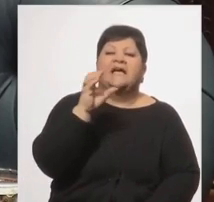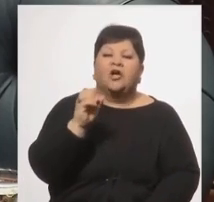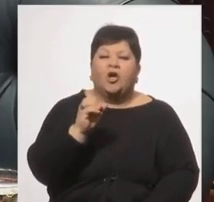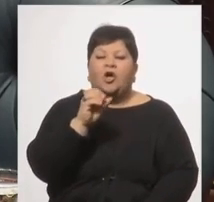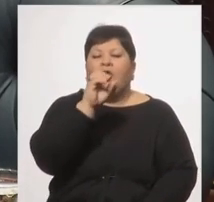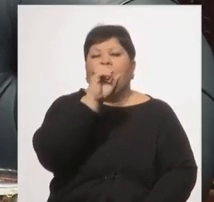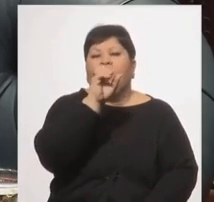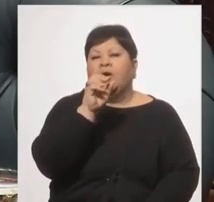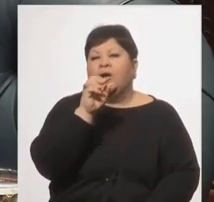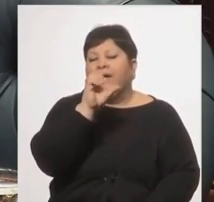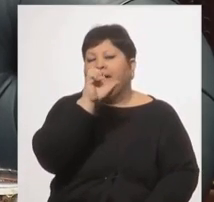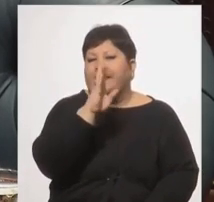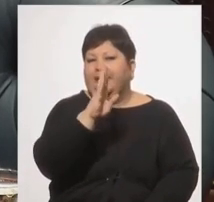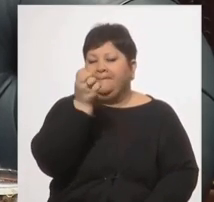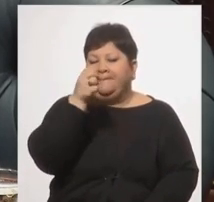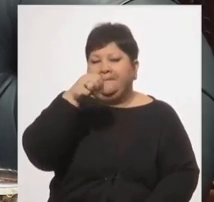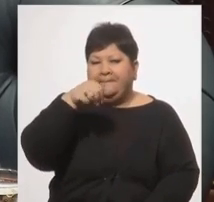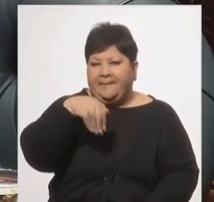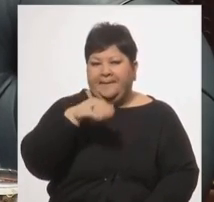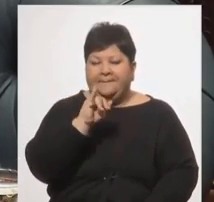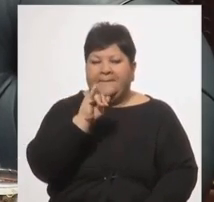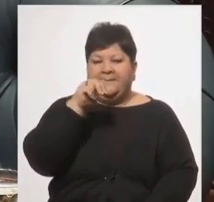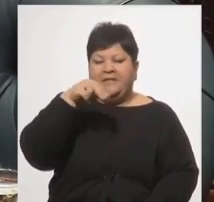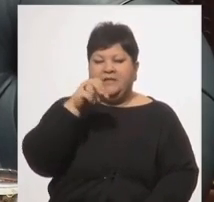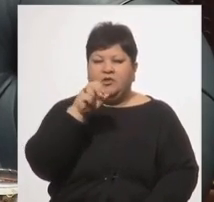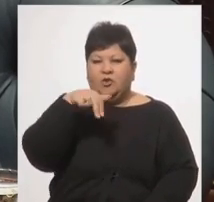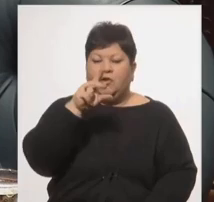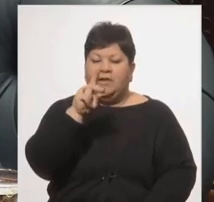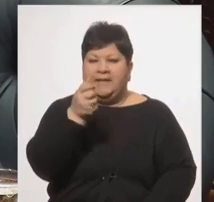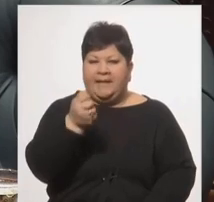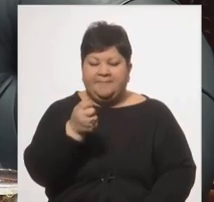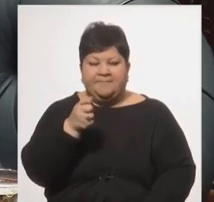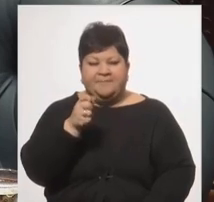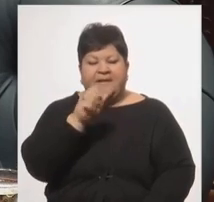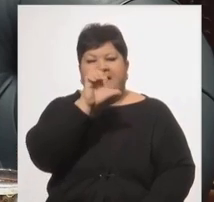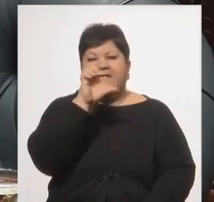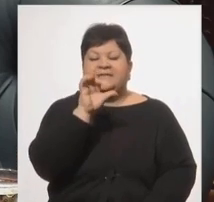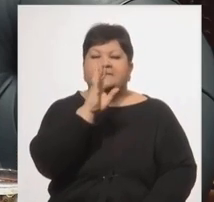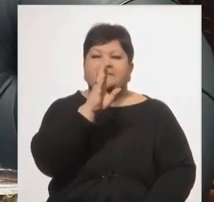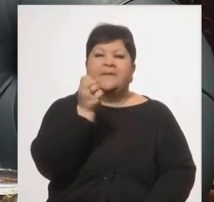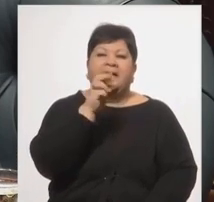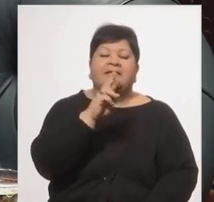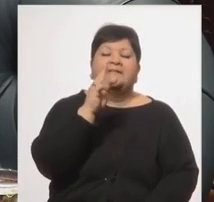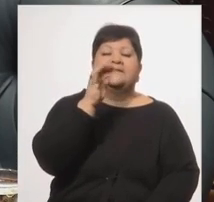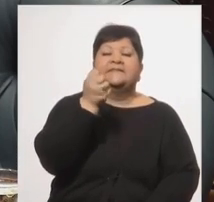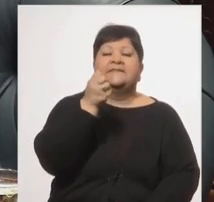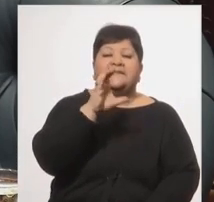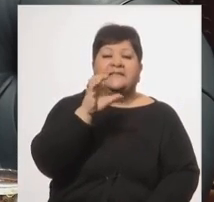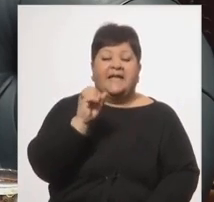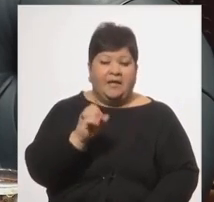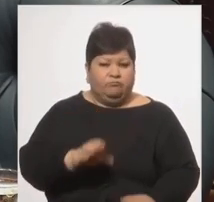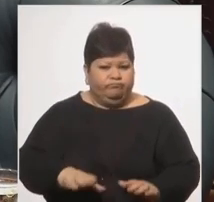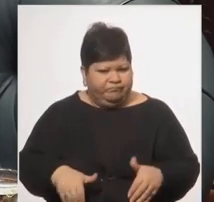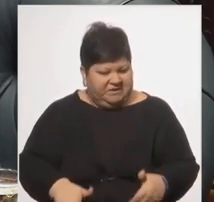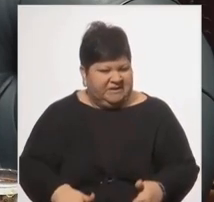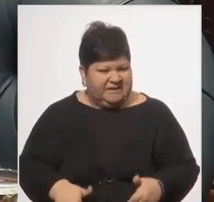Espartaco fue un esclavo que puso en su momento en jaque al imperio más poderoso de su tiempo.